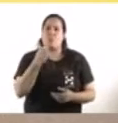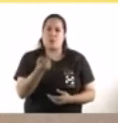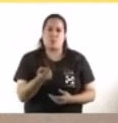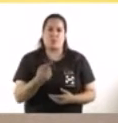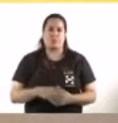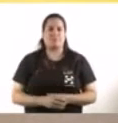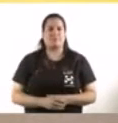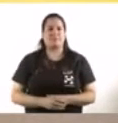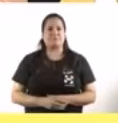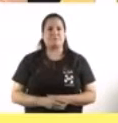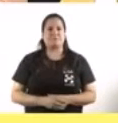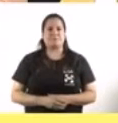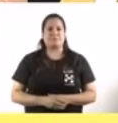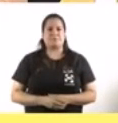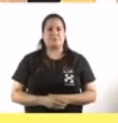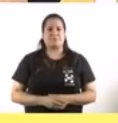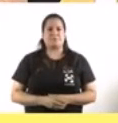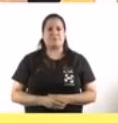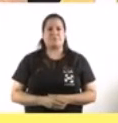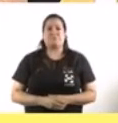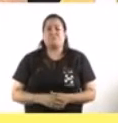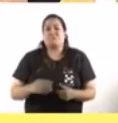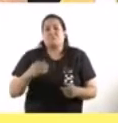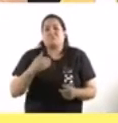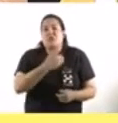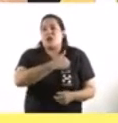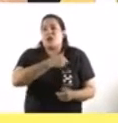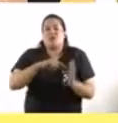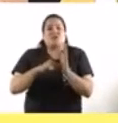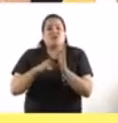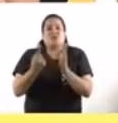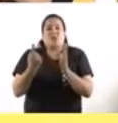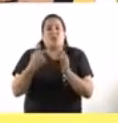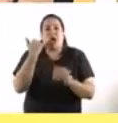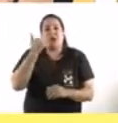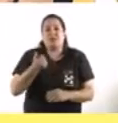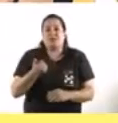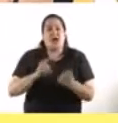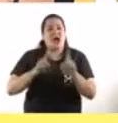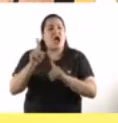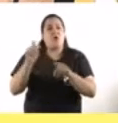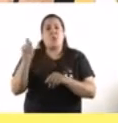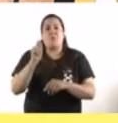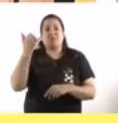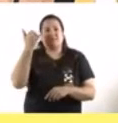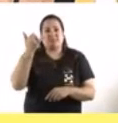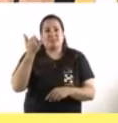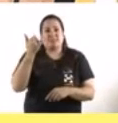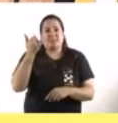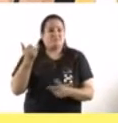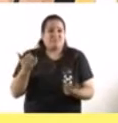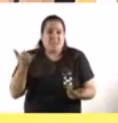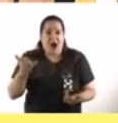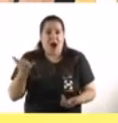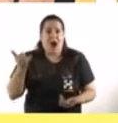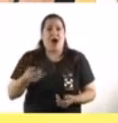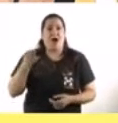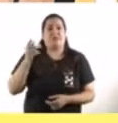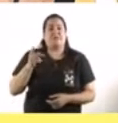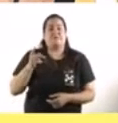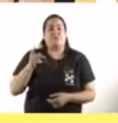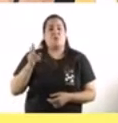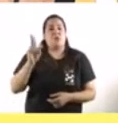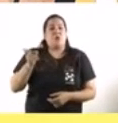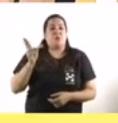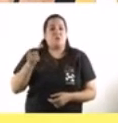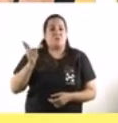La ciudad de Buenos Aires ya tiene medidas restrictivas desde hace algunos meses atrás y lo que explicó el jefe de gobierno ahora